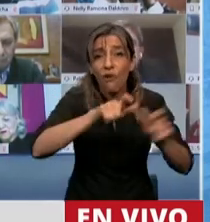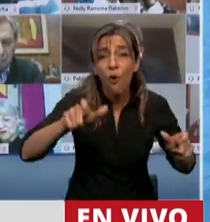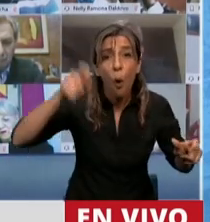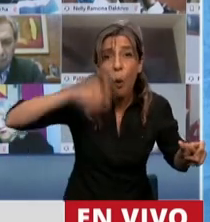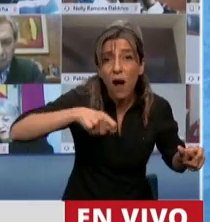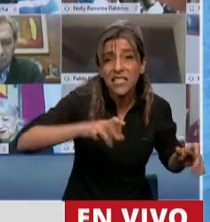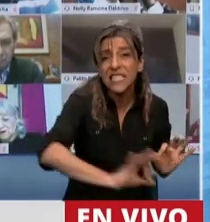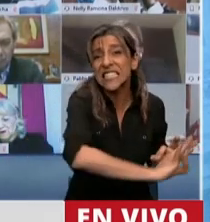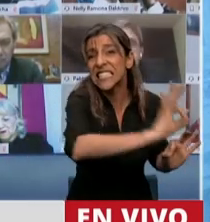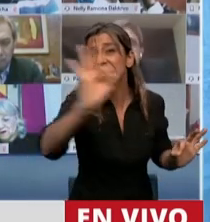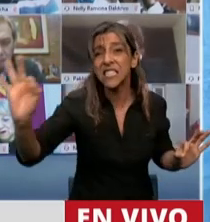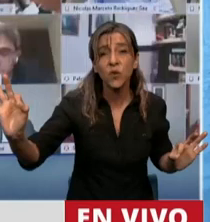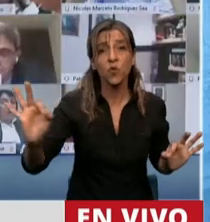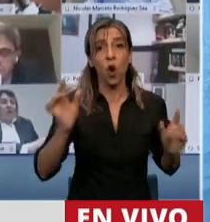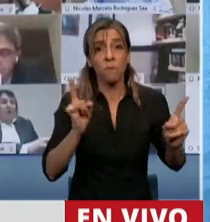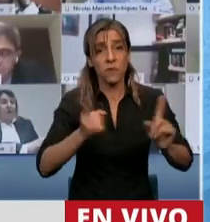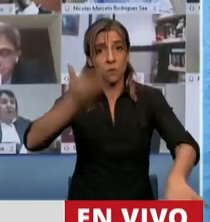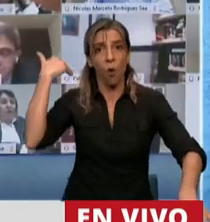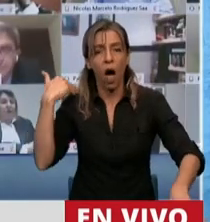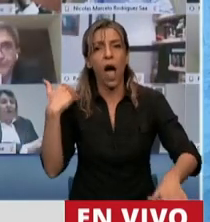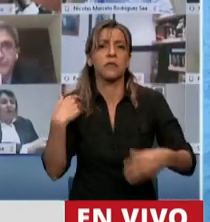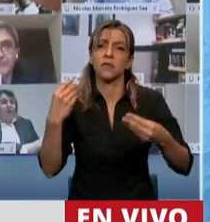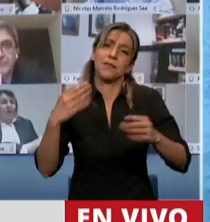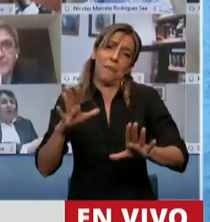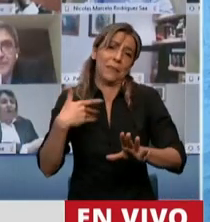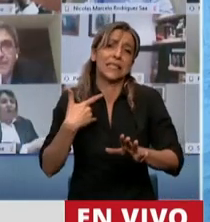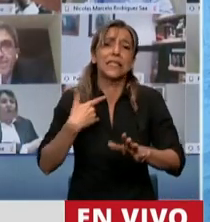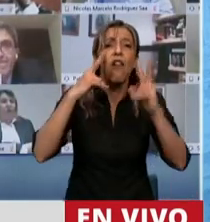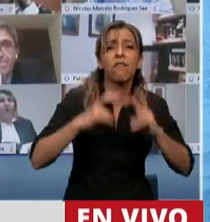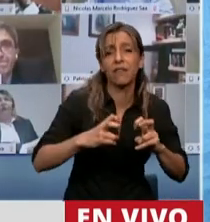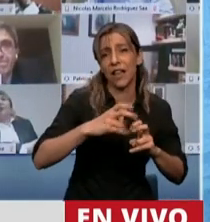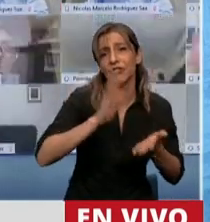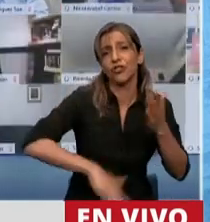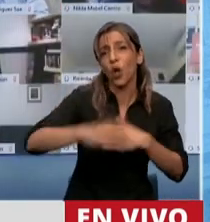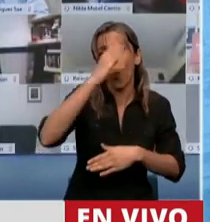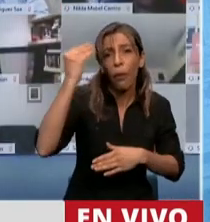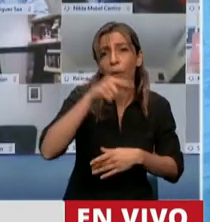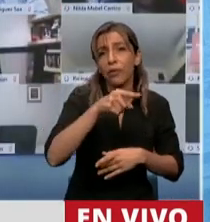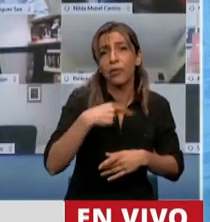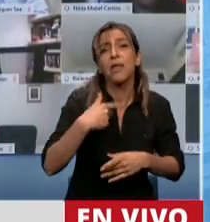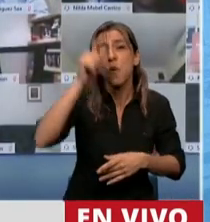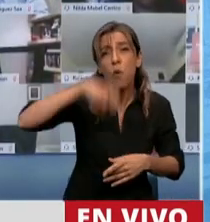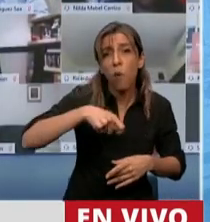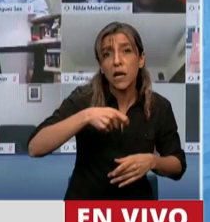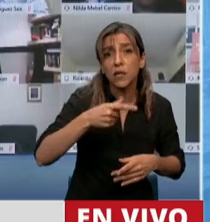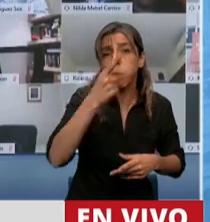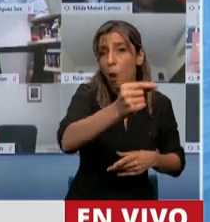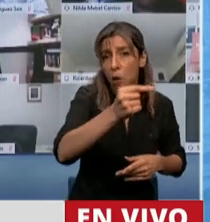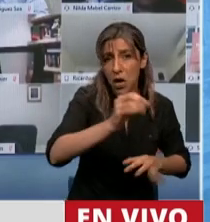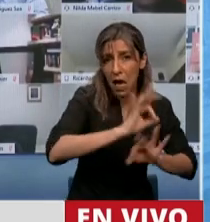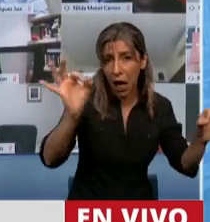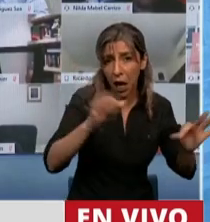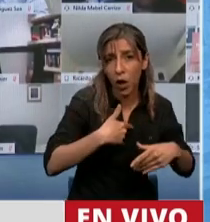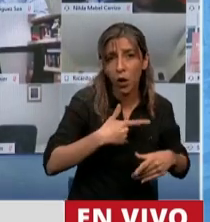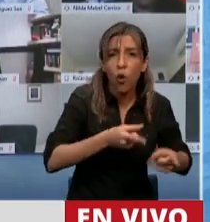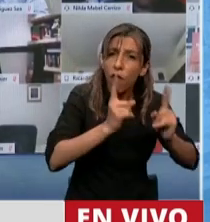de los que vienen llevando las causas de Cristina Kirchner que se vaya todas las causas de Cristina Kirchner están en